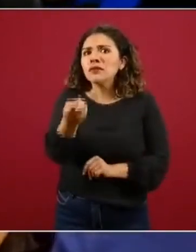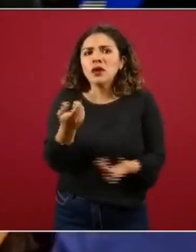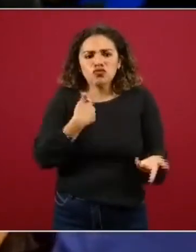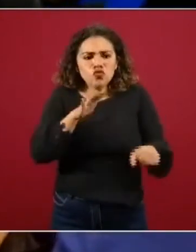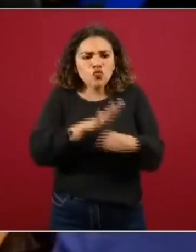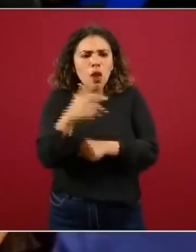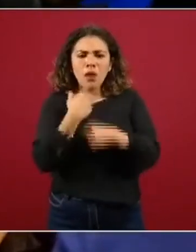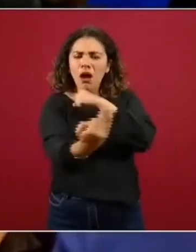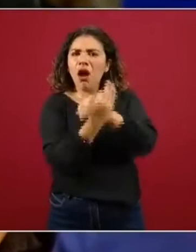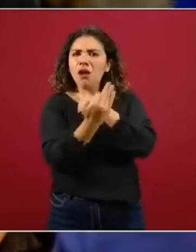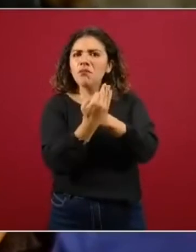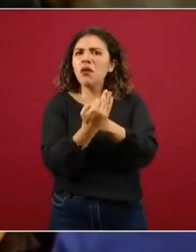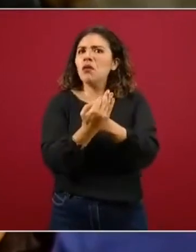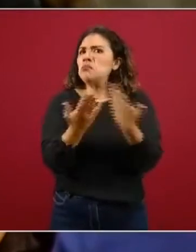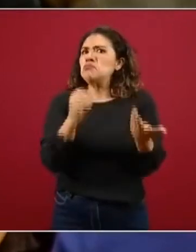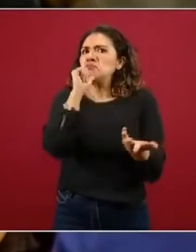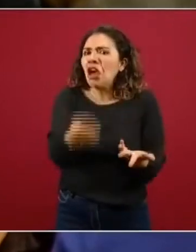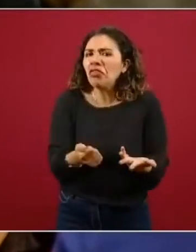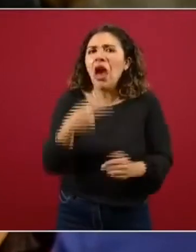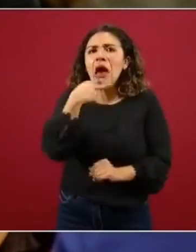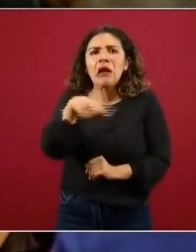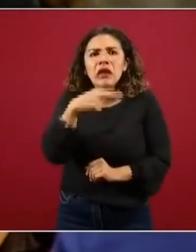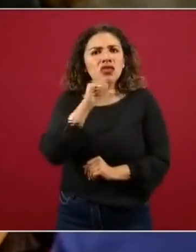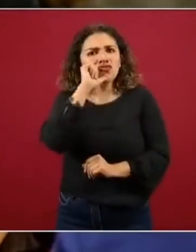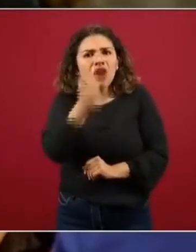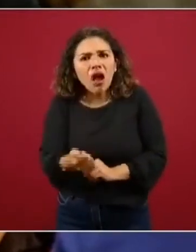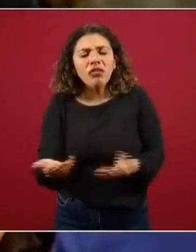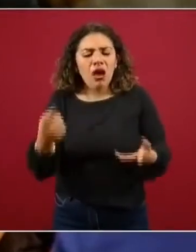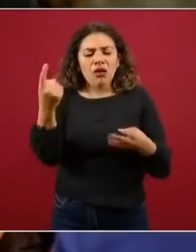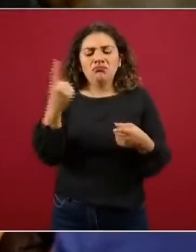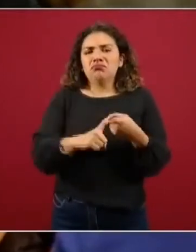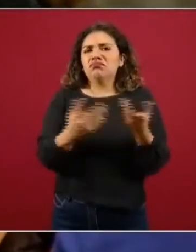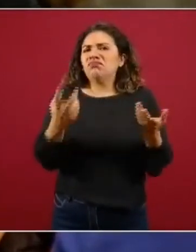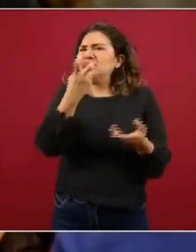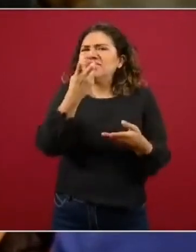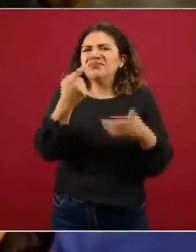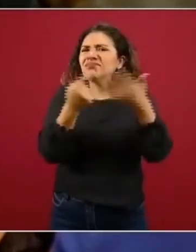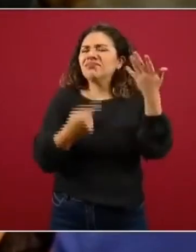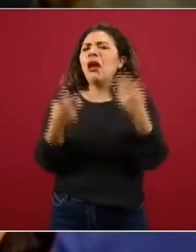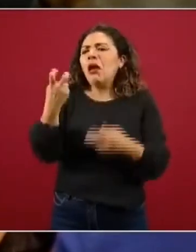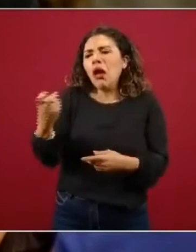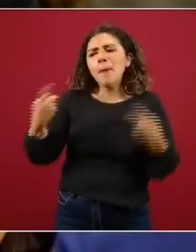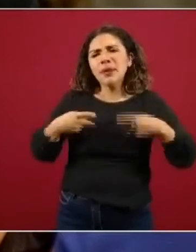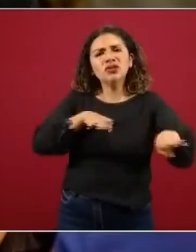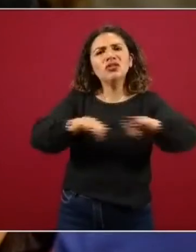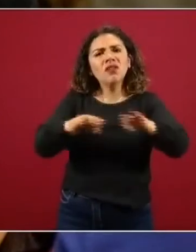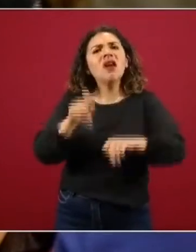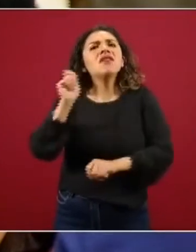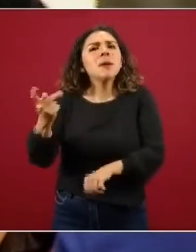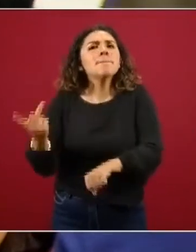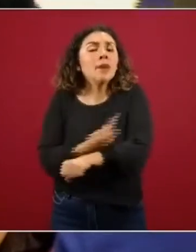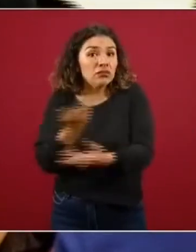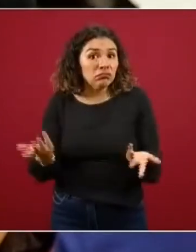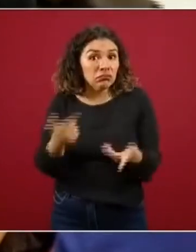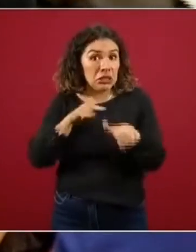ninguna prestación no les los aguinaldos como repito no se los dieron entonces en qué situación van a quedar si